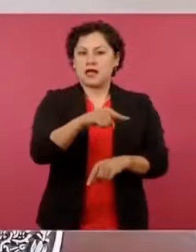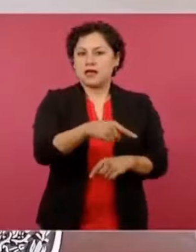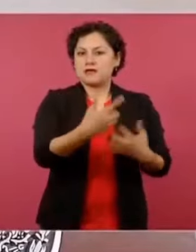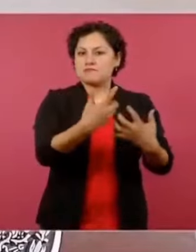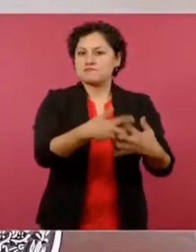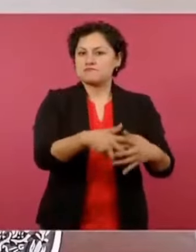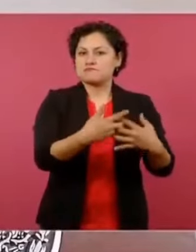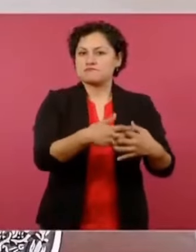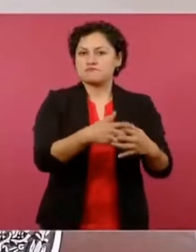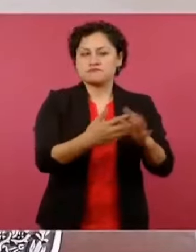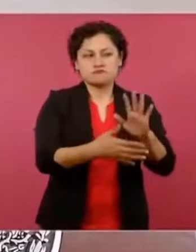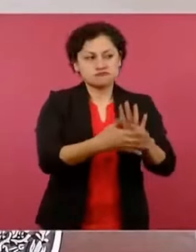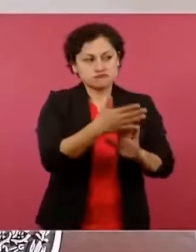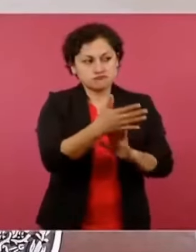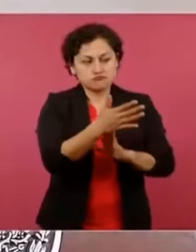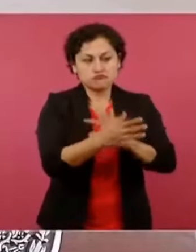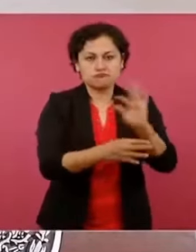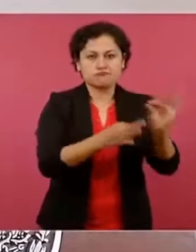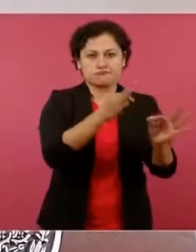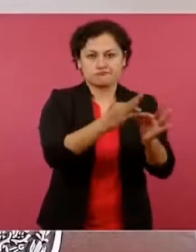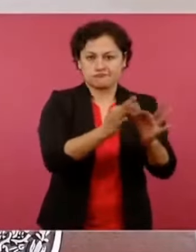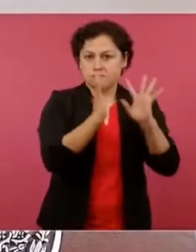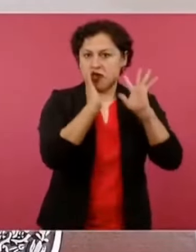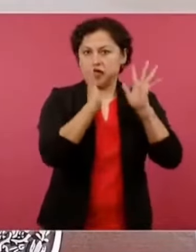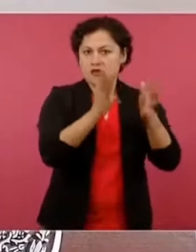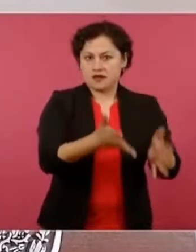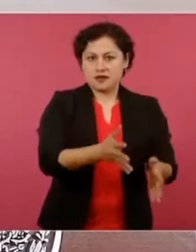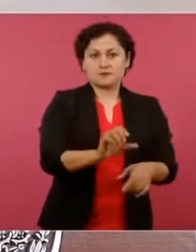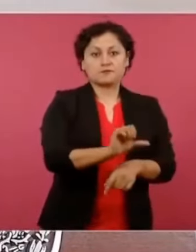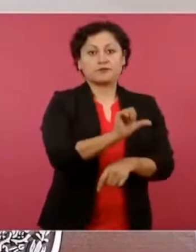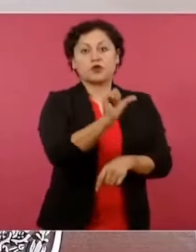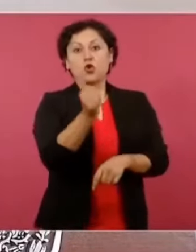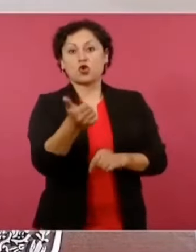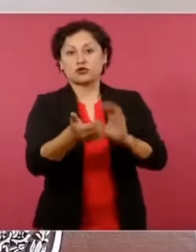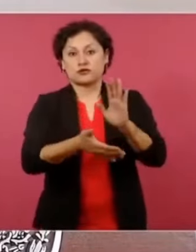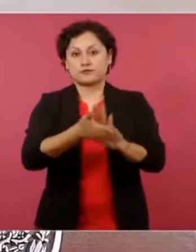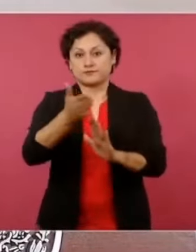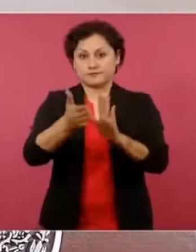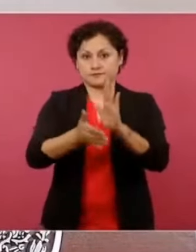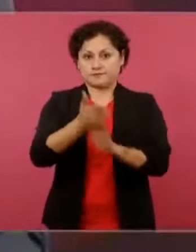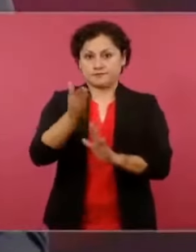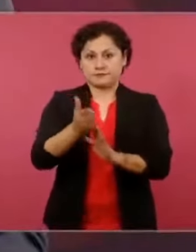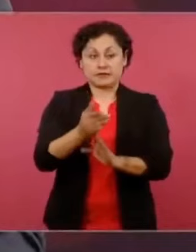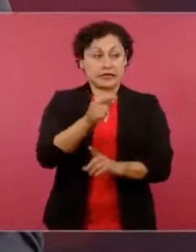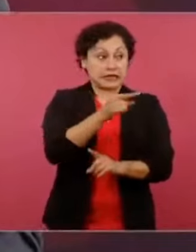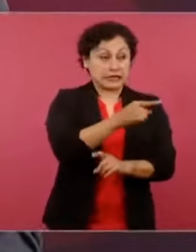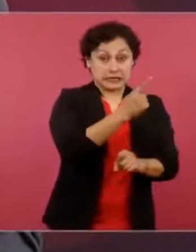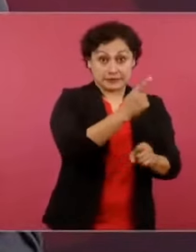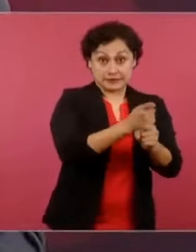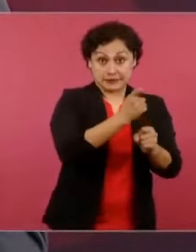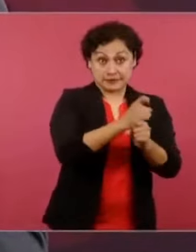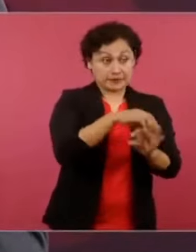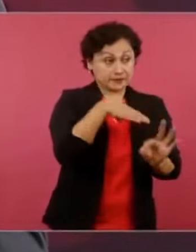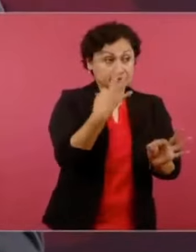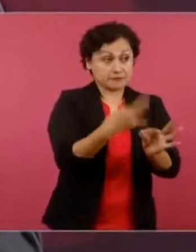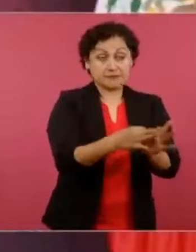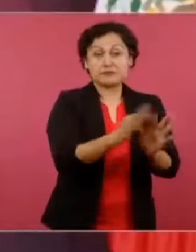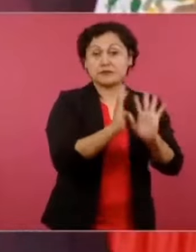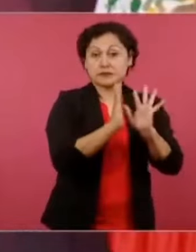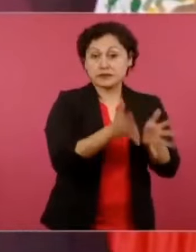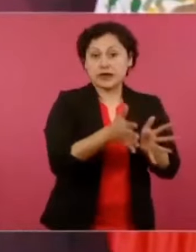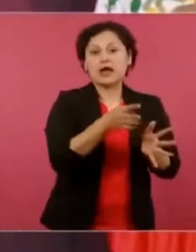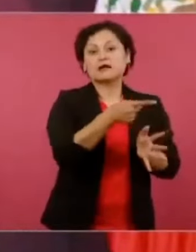y está en proceso otra. Esa sí me va a tocar inaugurarla antes